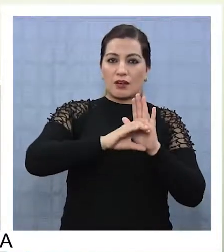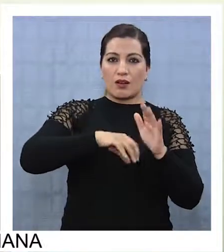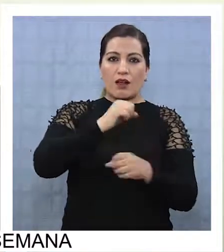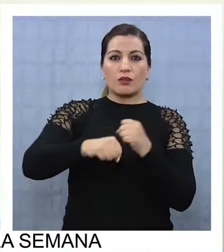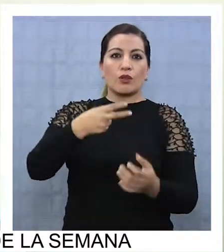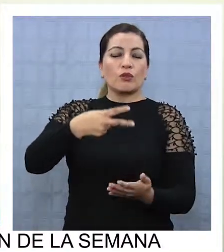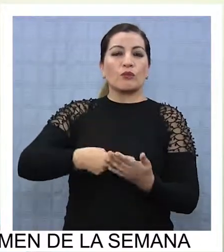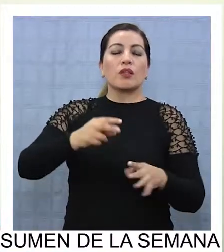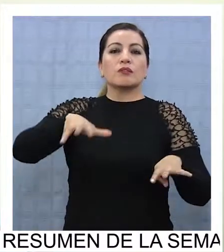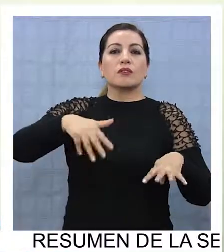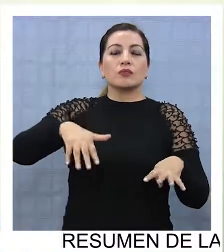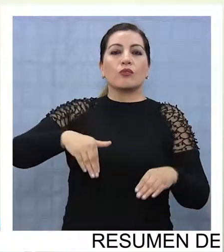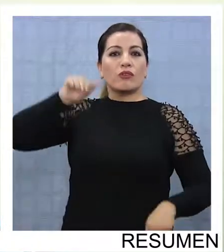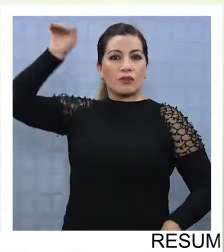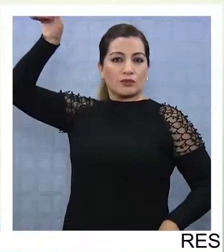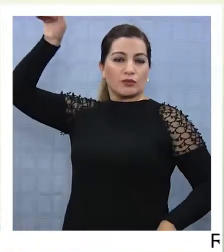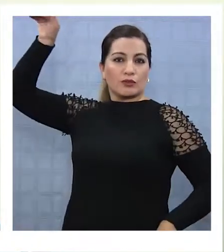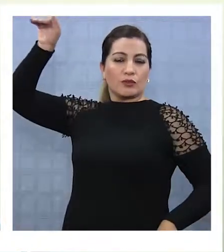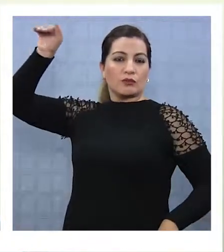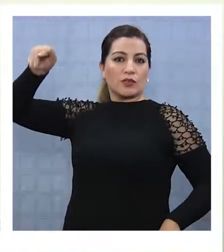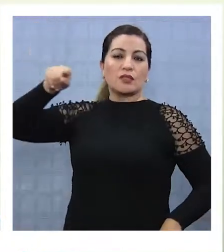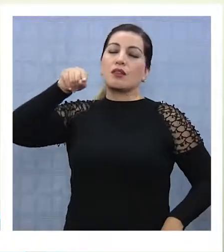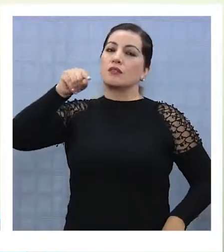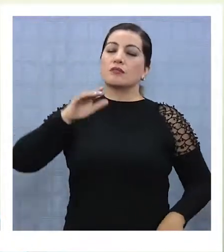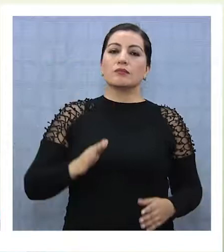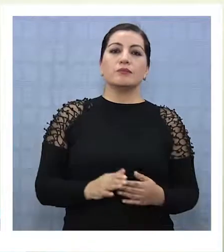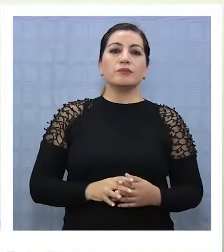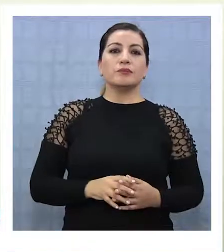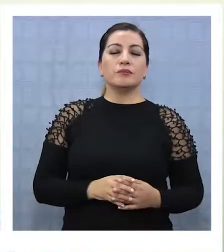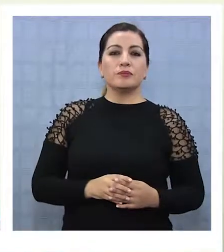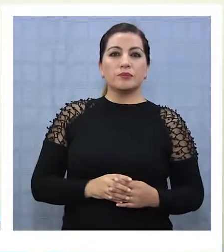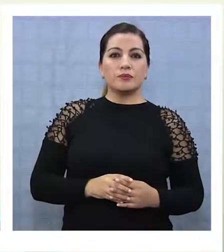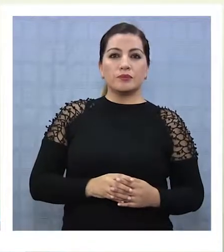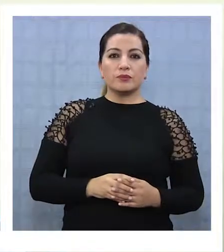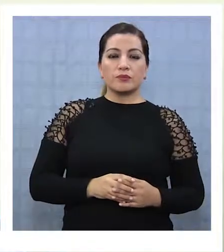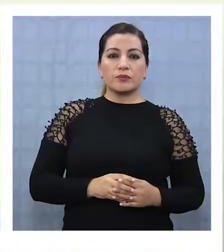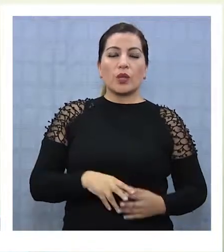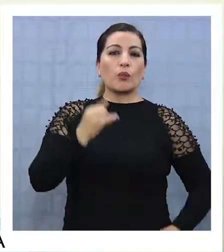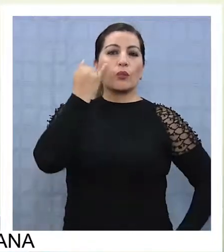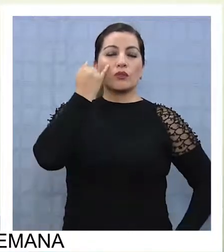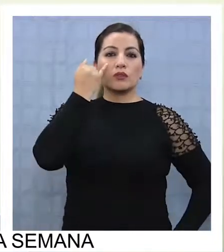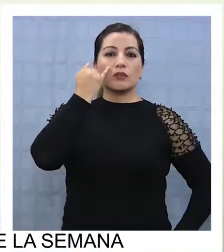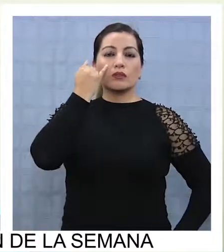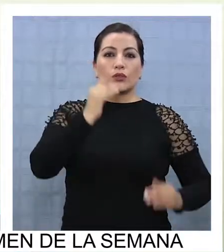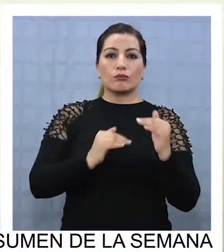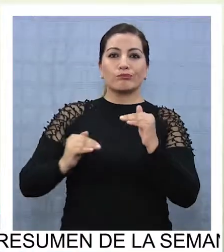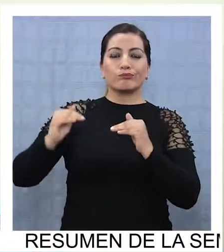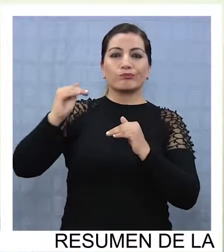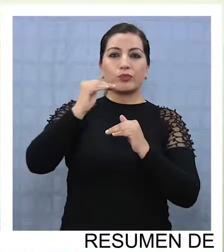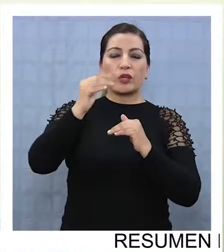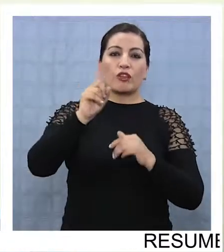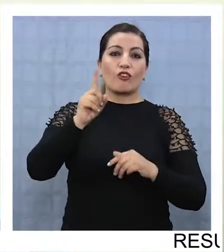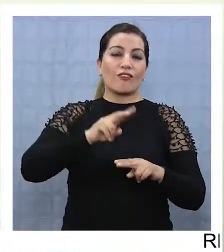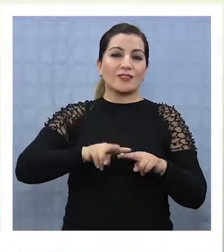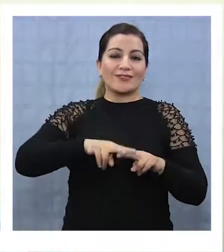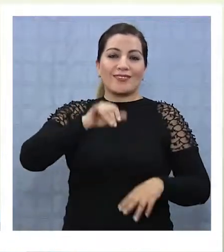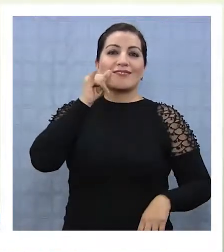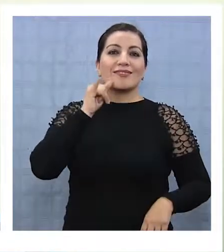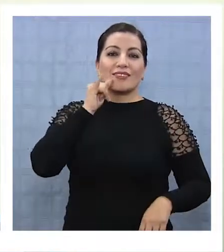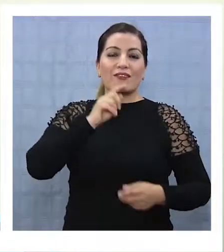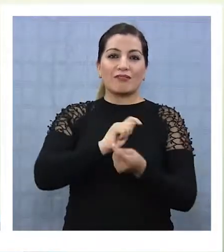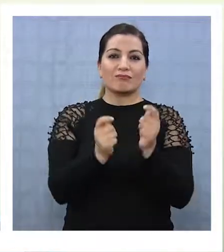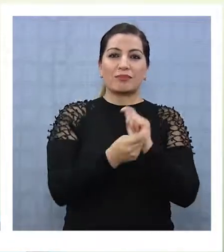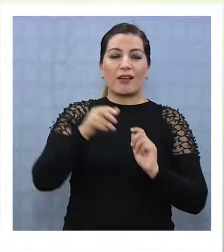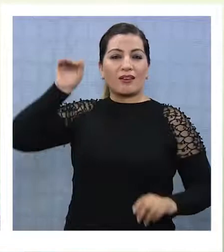2019. Es la comuna de Alto Hospicio, que es una de ventajas que va a ser una institución de educación superior descentralizada, donde los